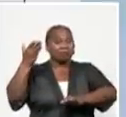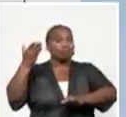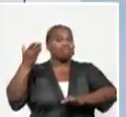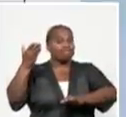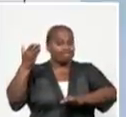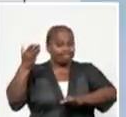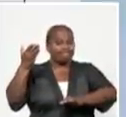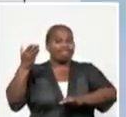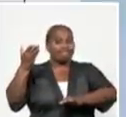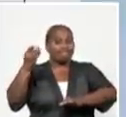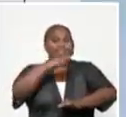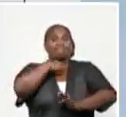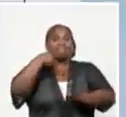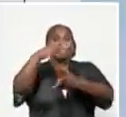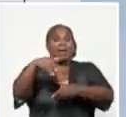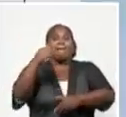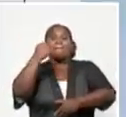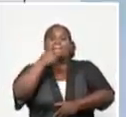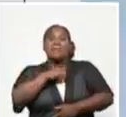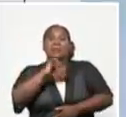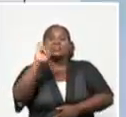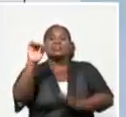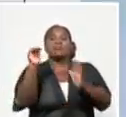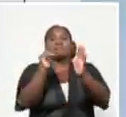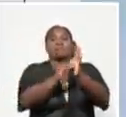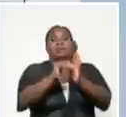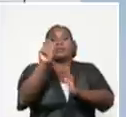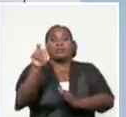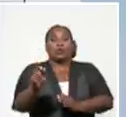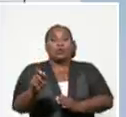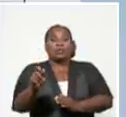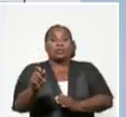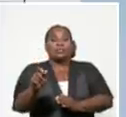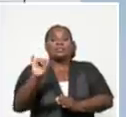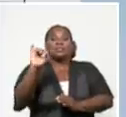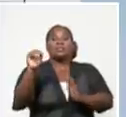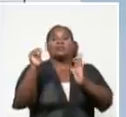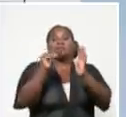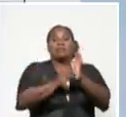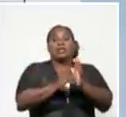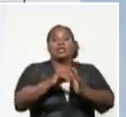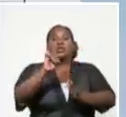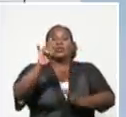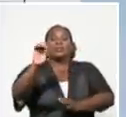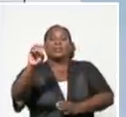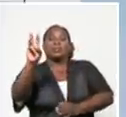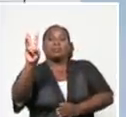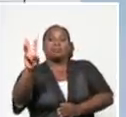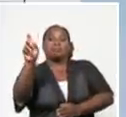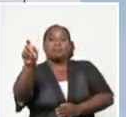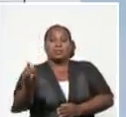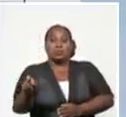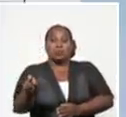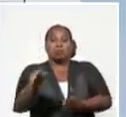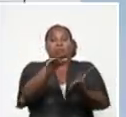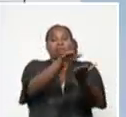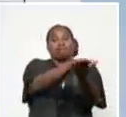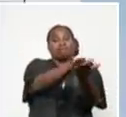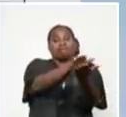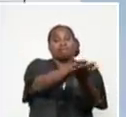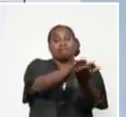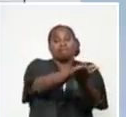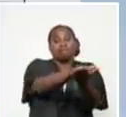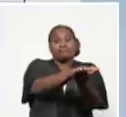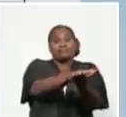fallecieron más de 6 mil personas, 6 mil 903 personas, que da un acumulado de